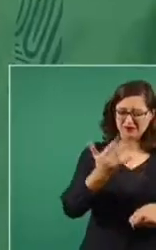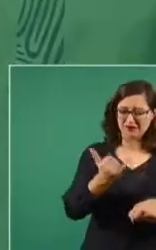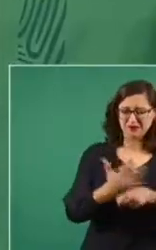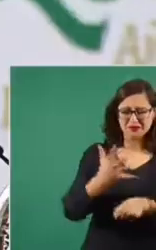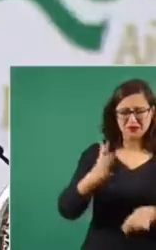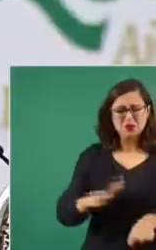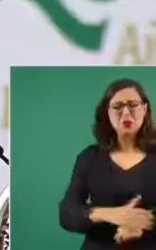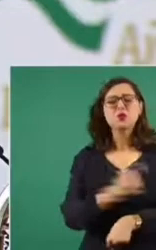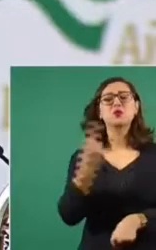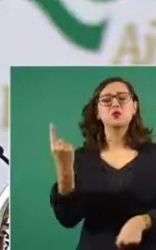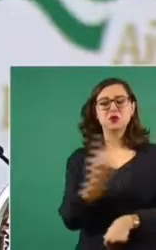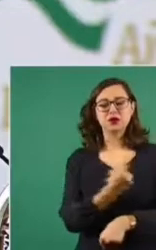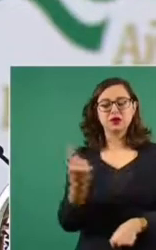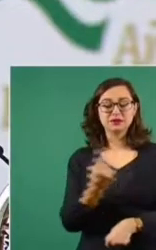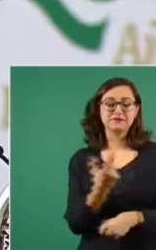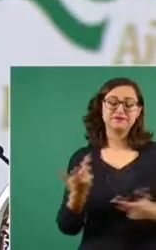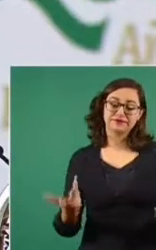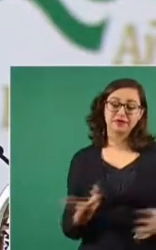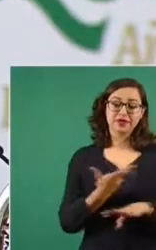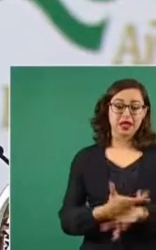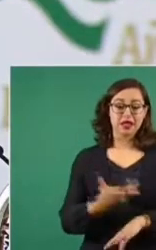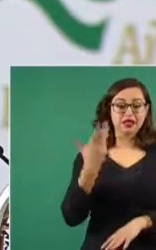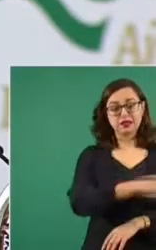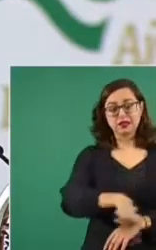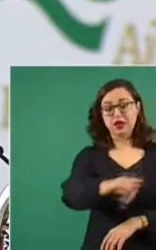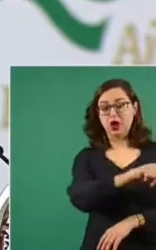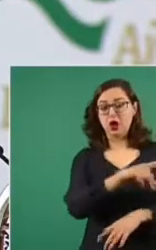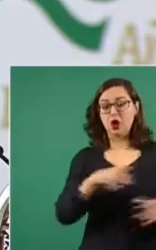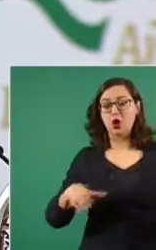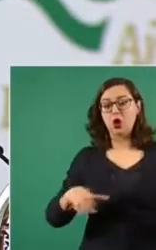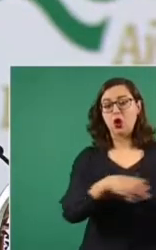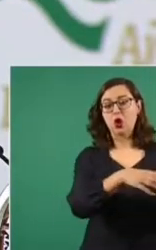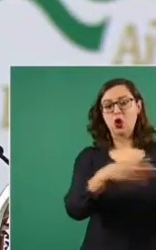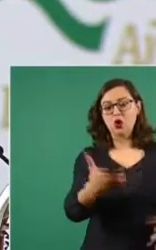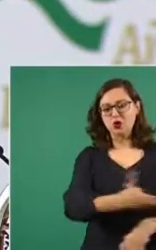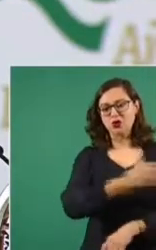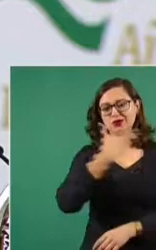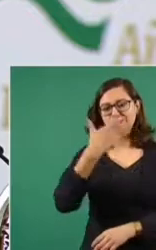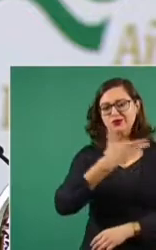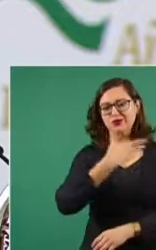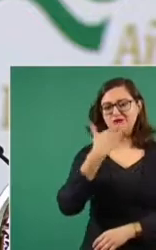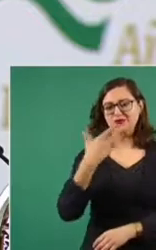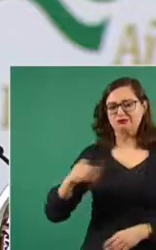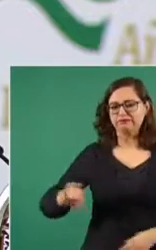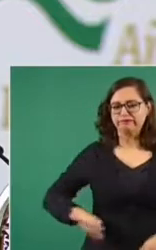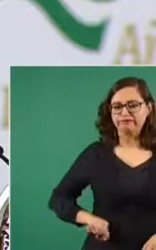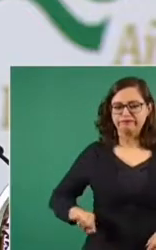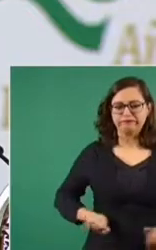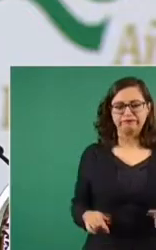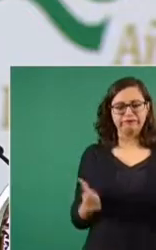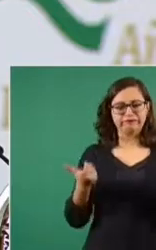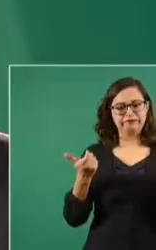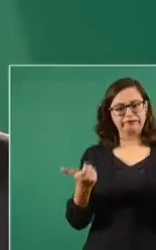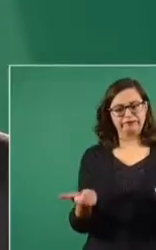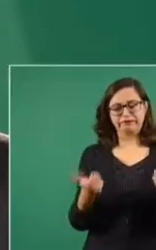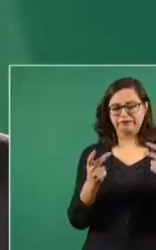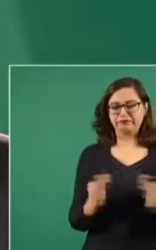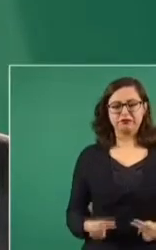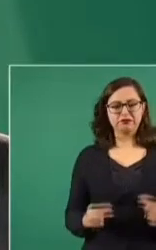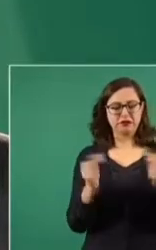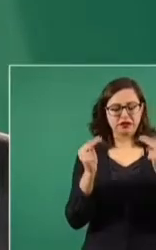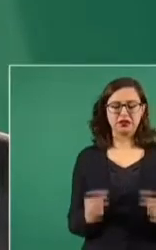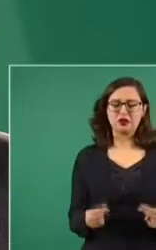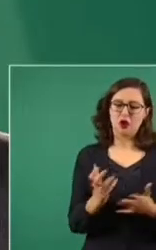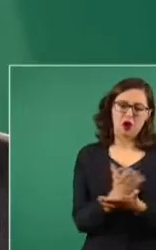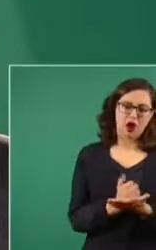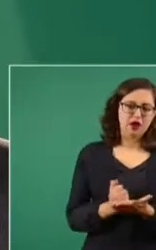En la compra de los medicamentos, era un jugoso negocio que se hacía